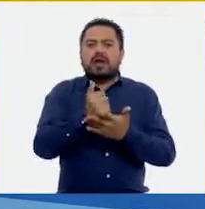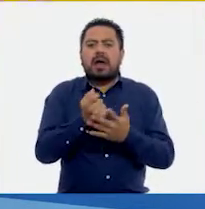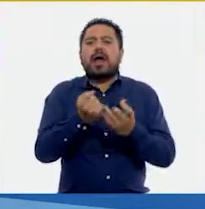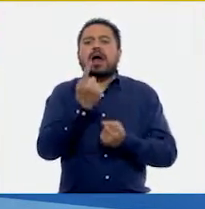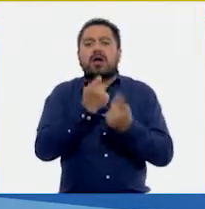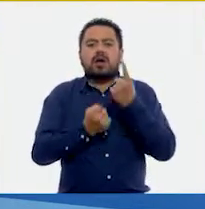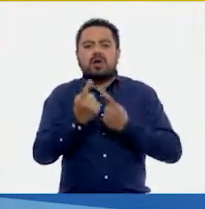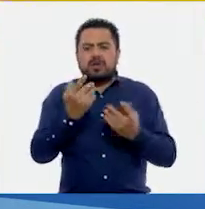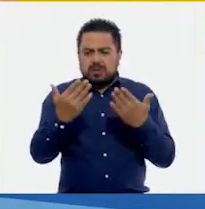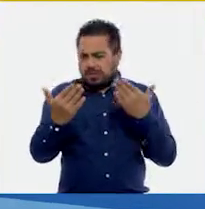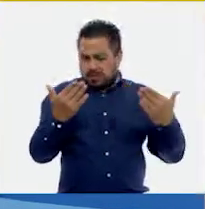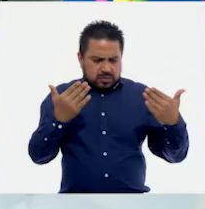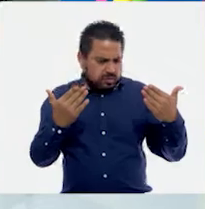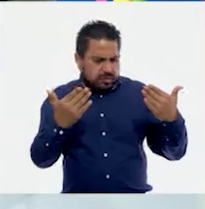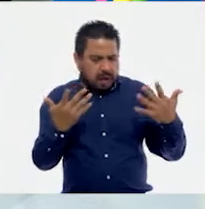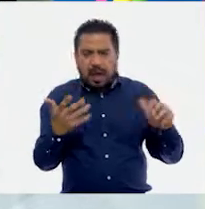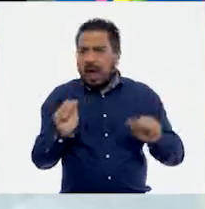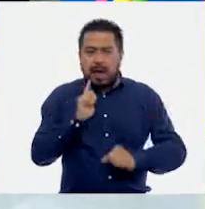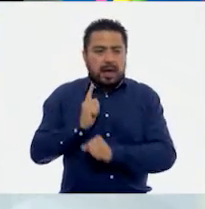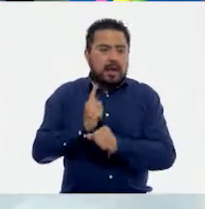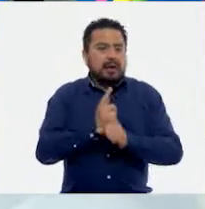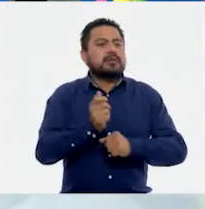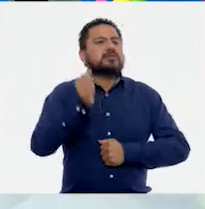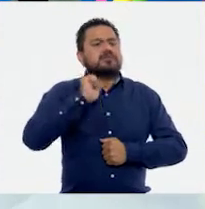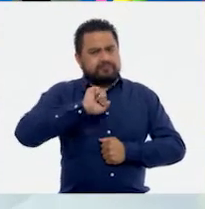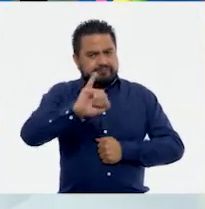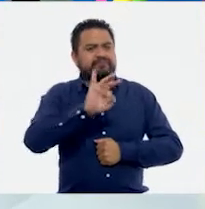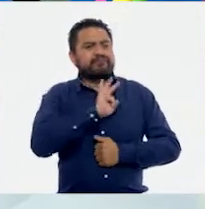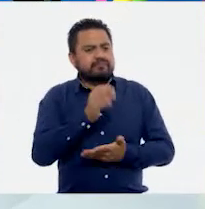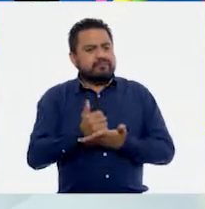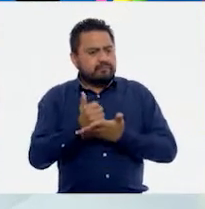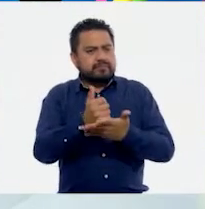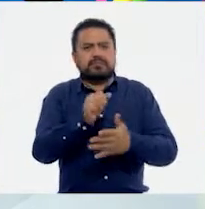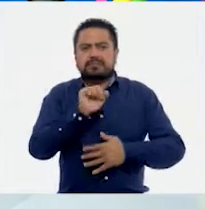algunas equivalencias que también ya hemos visto? Sí, por supuesto.